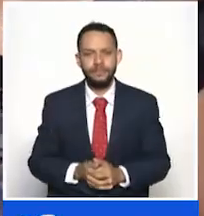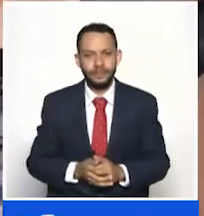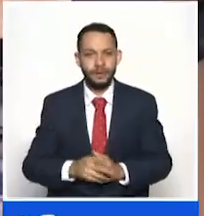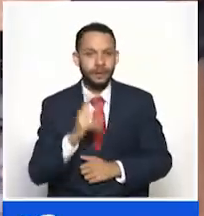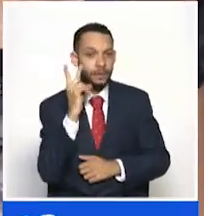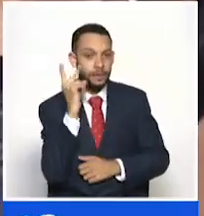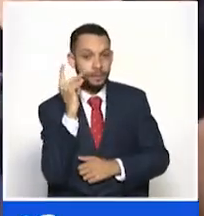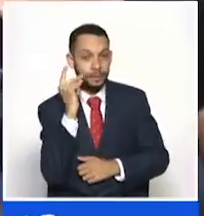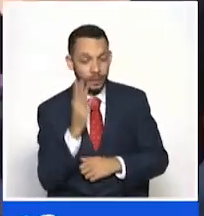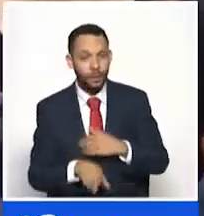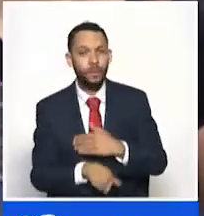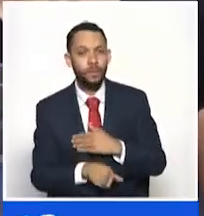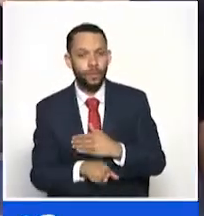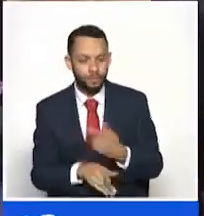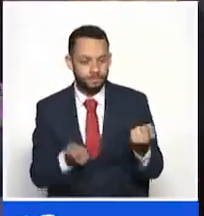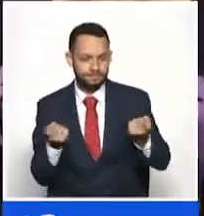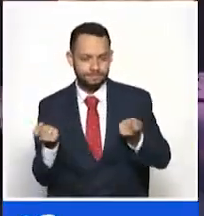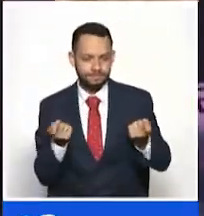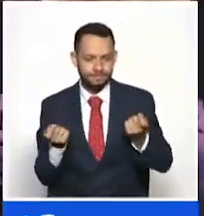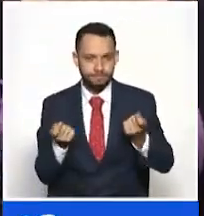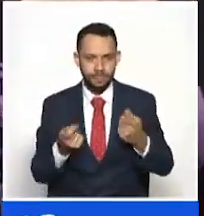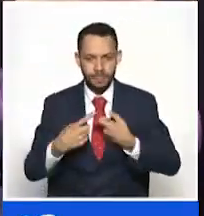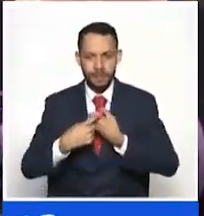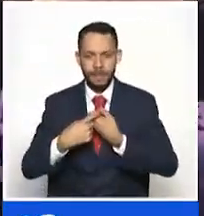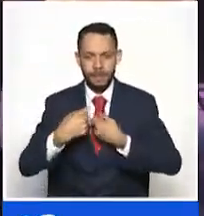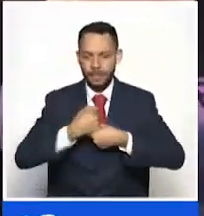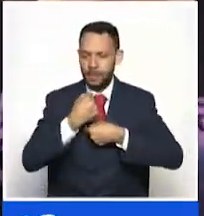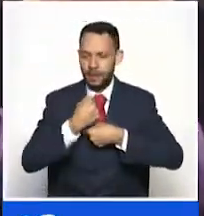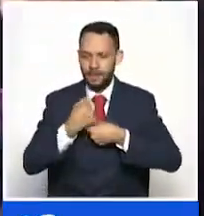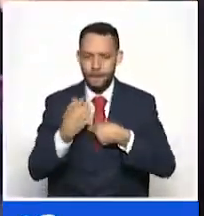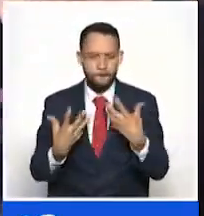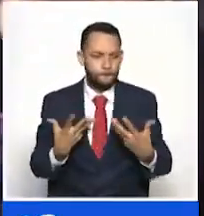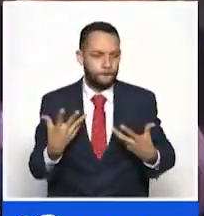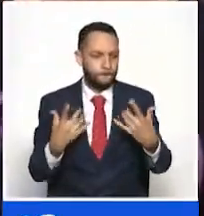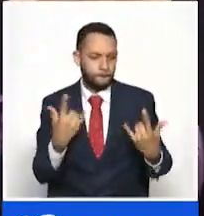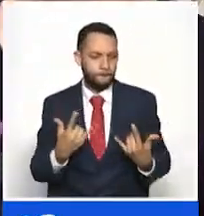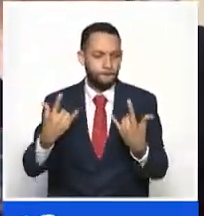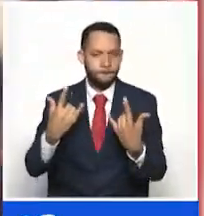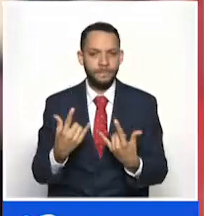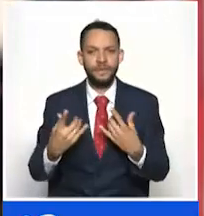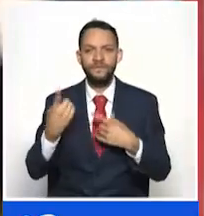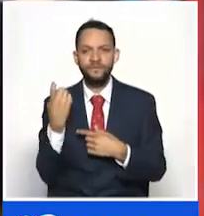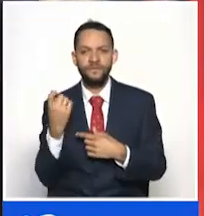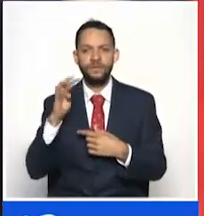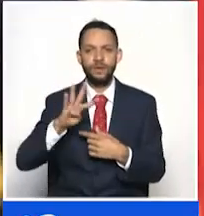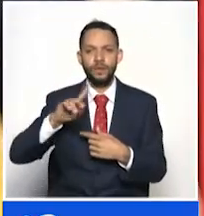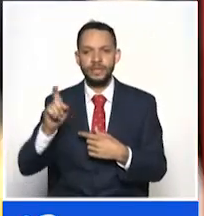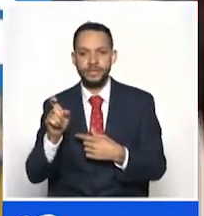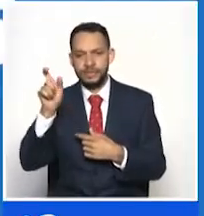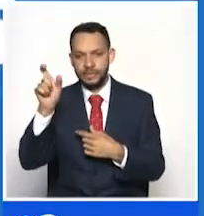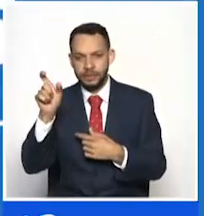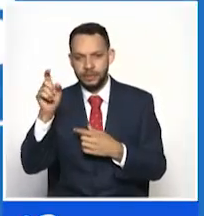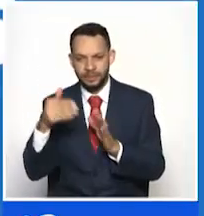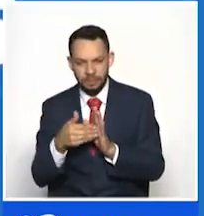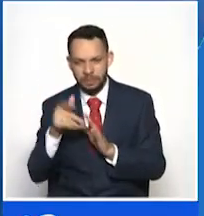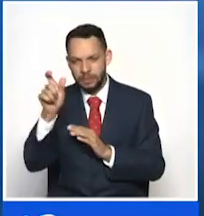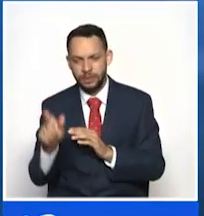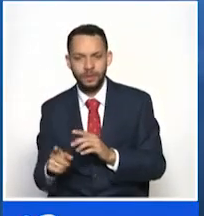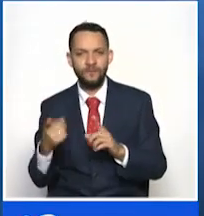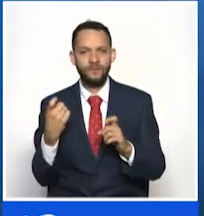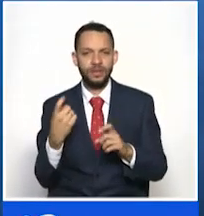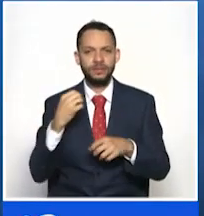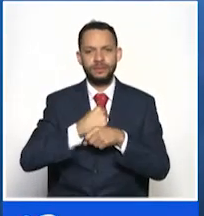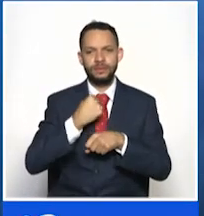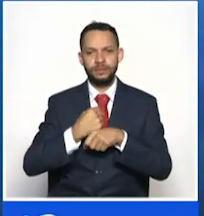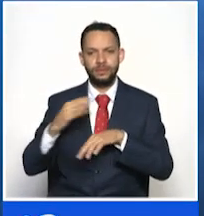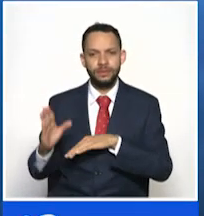Pereira continúa manejando su tasa de desempleo, pero aún hacen falta 46 mil personas por recuperar su trabajo. En los